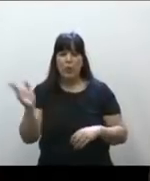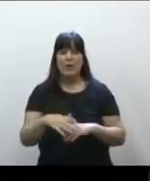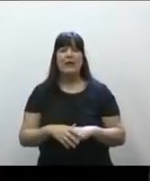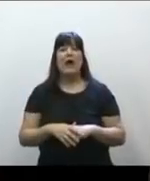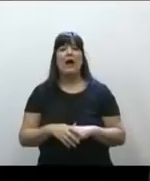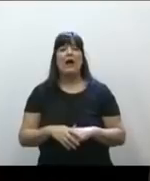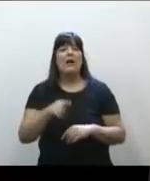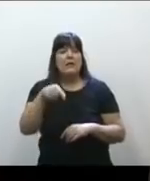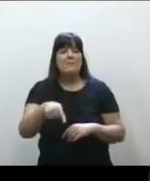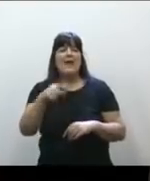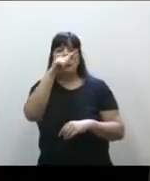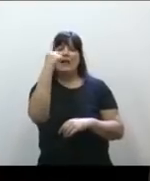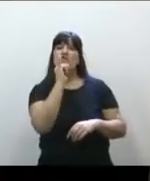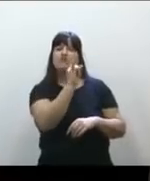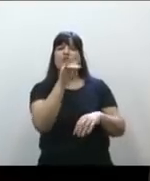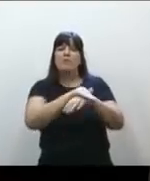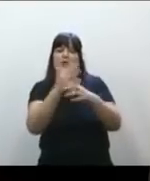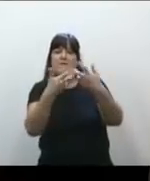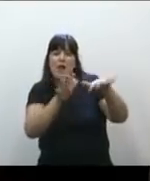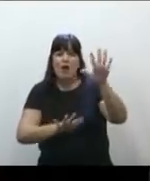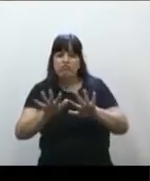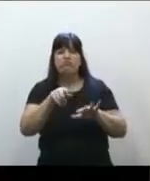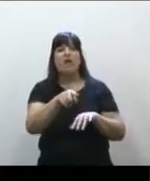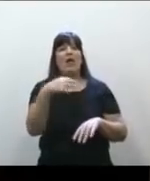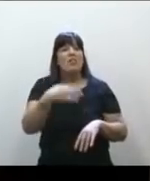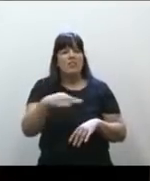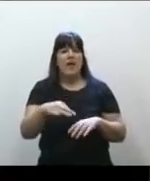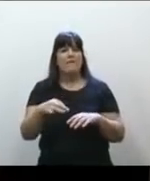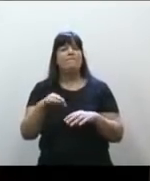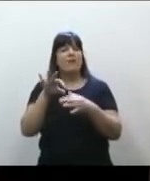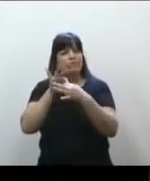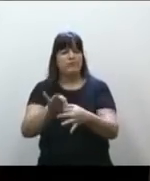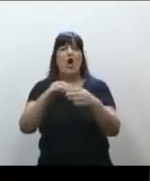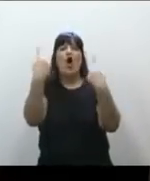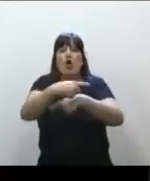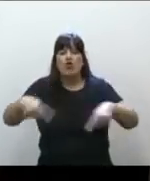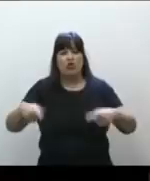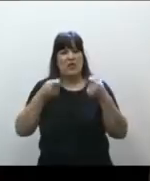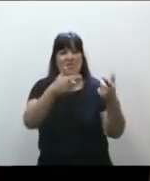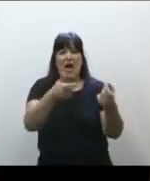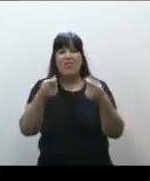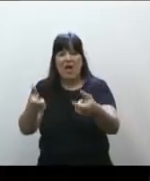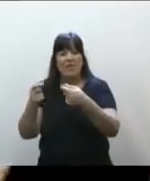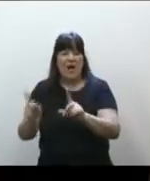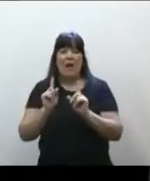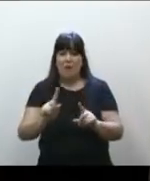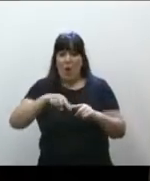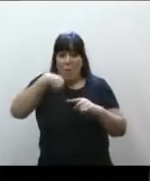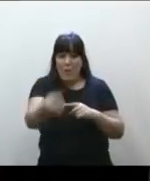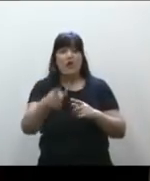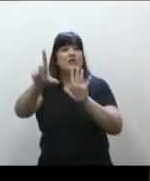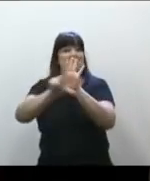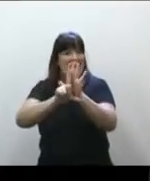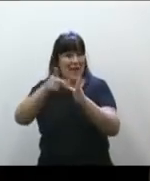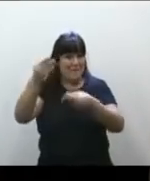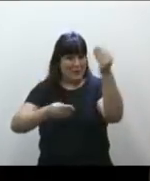ordenador, poner en funcionamiento de manera efectiva y con recursos, y hagámonos cargo en la próxima ley de presupuesto